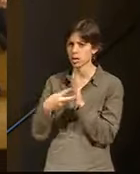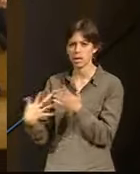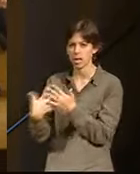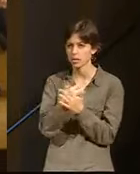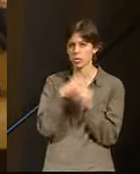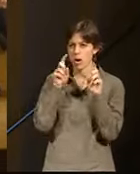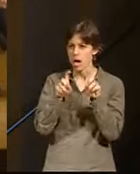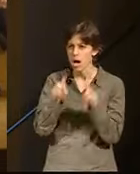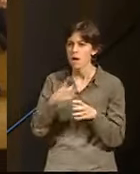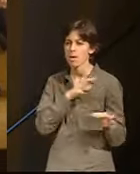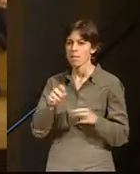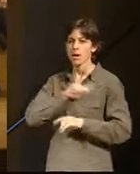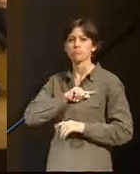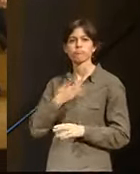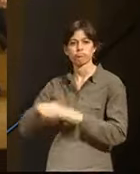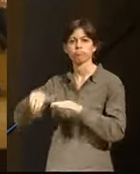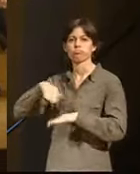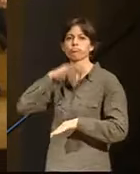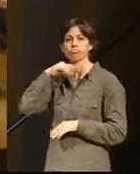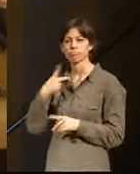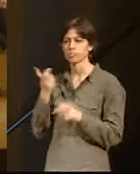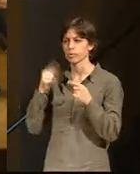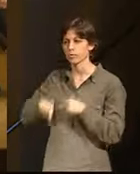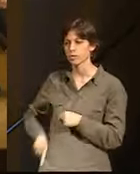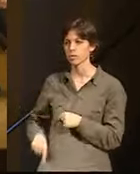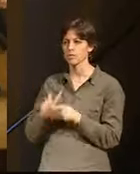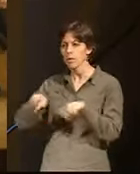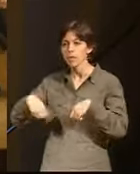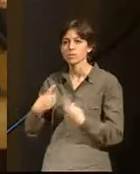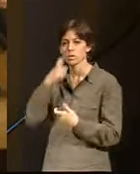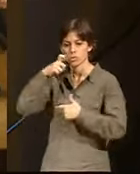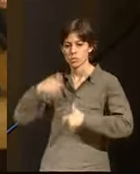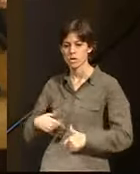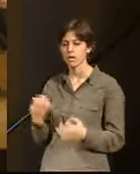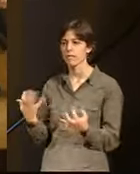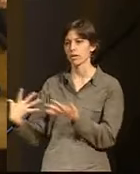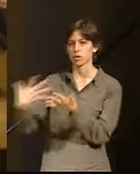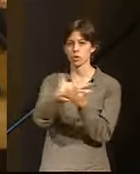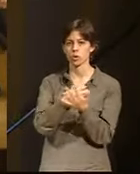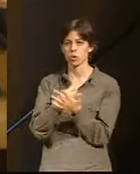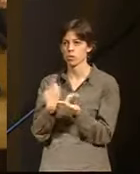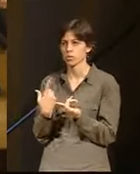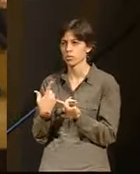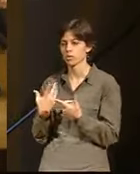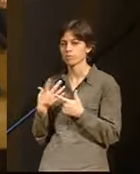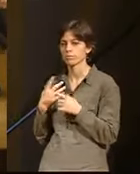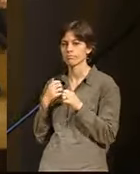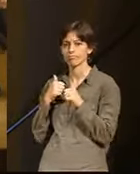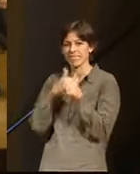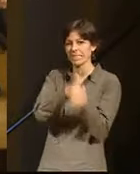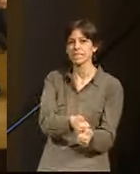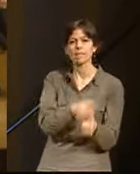mundo, nos van a preparar profesionalmente, pero luego humanamente tenemos que agarrarnos fuertemente a estos valores